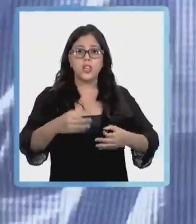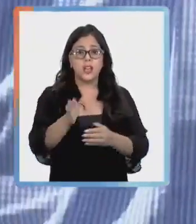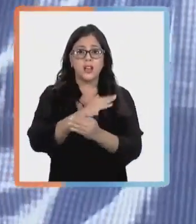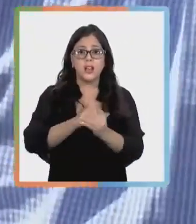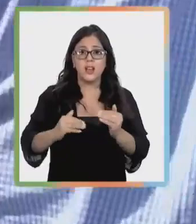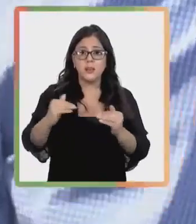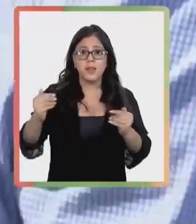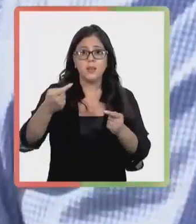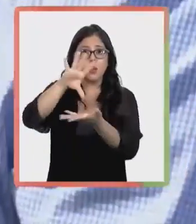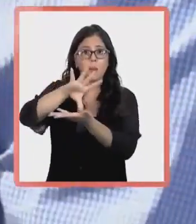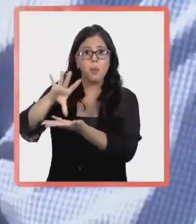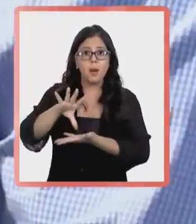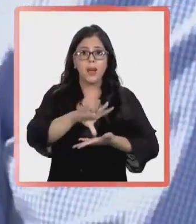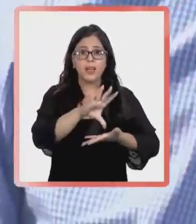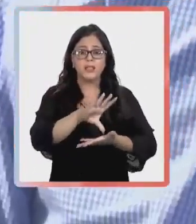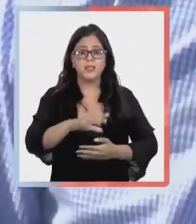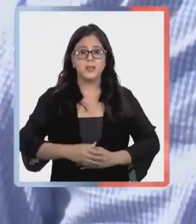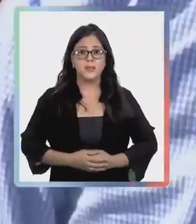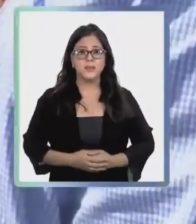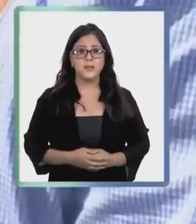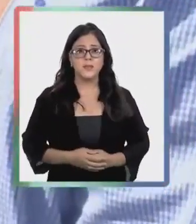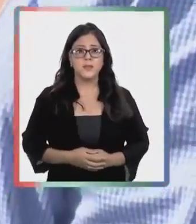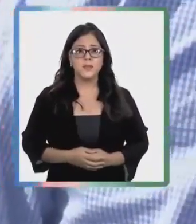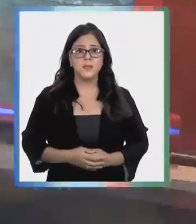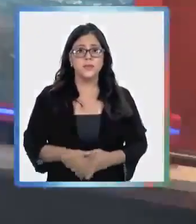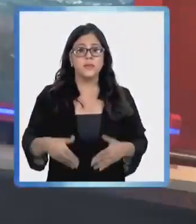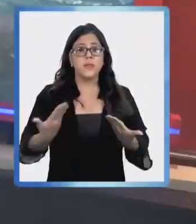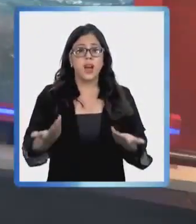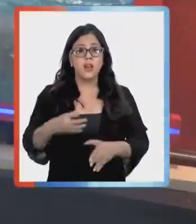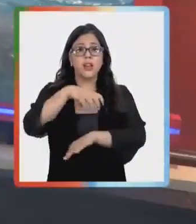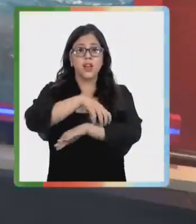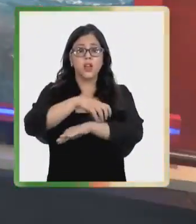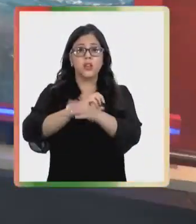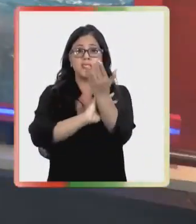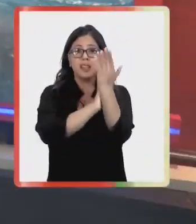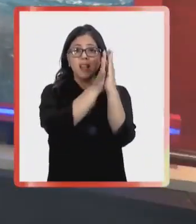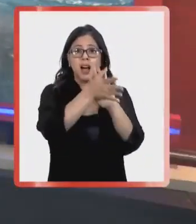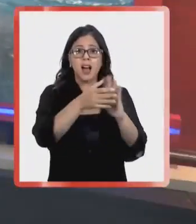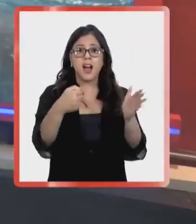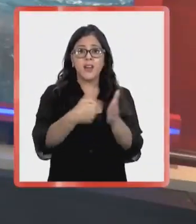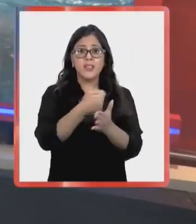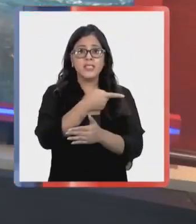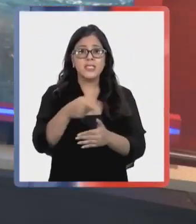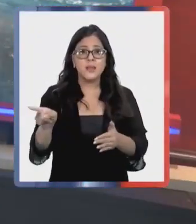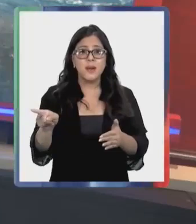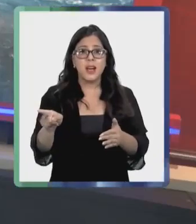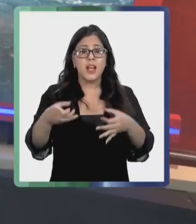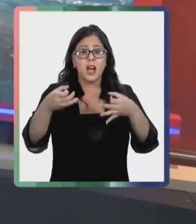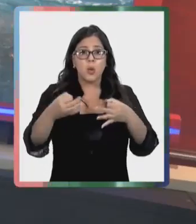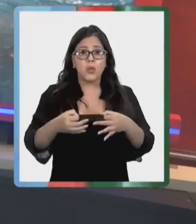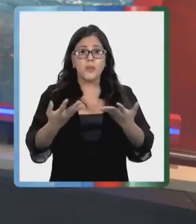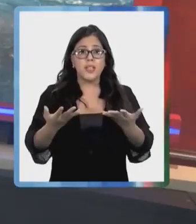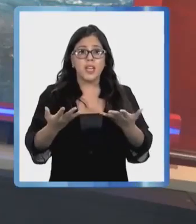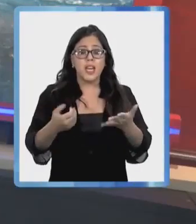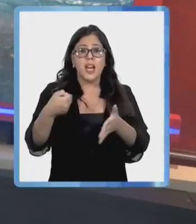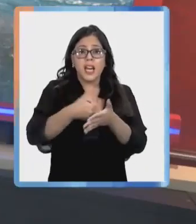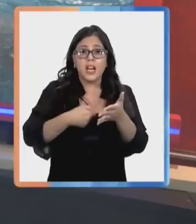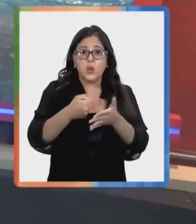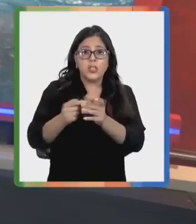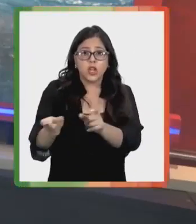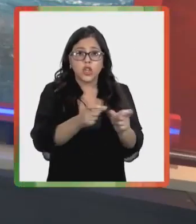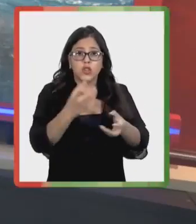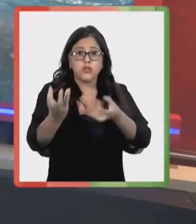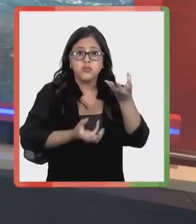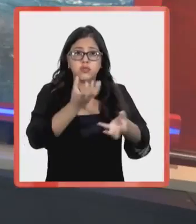como ha ocurrido en otros países. Vamos a la región de la Araucanía. Este fin de semana en pleno combate al incendio